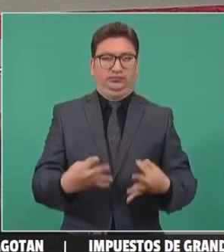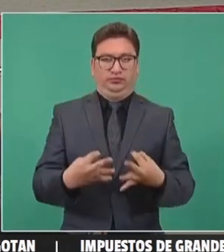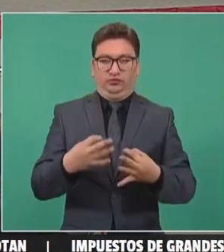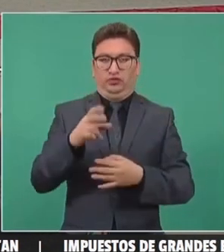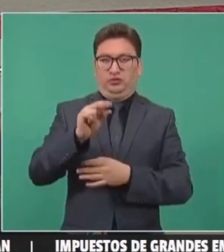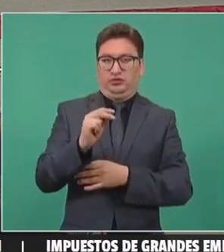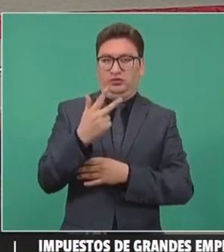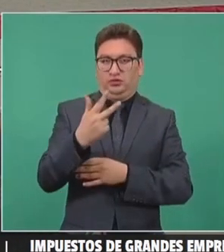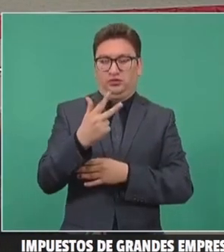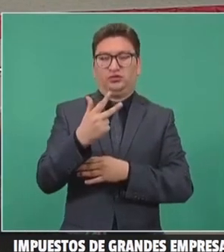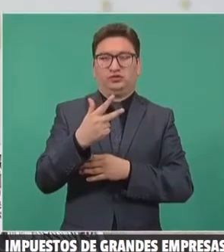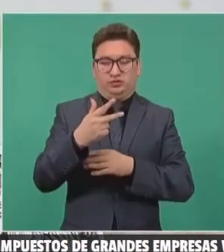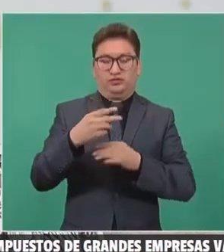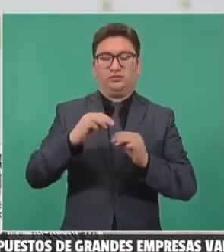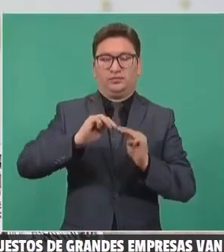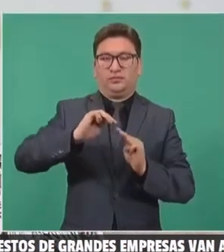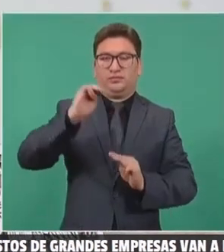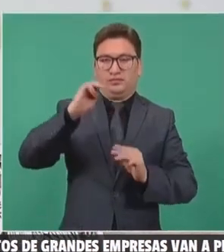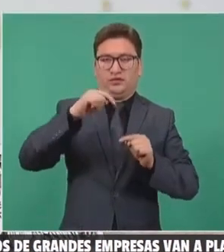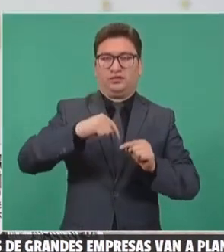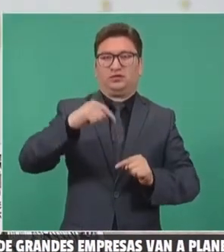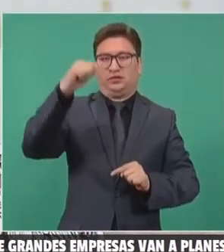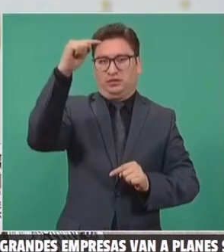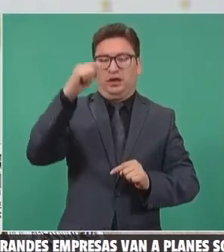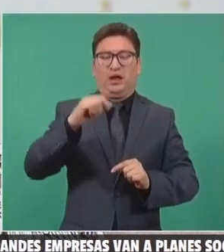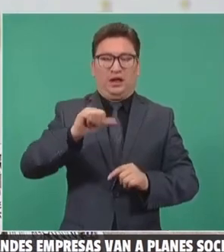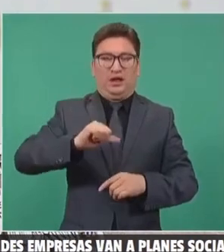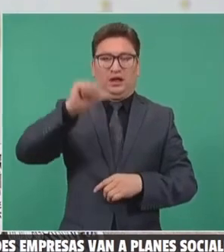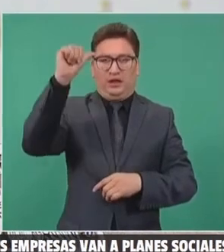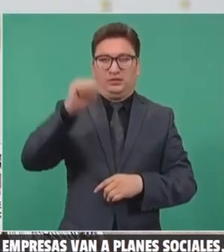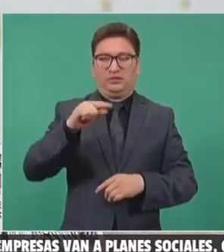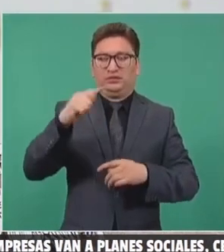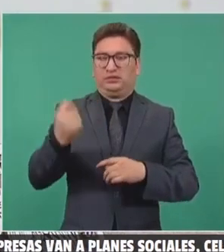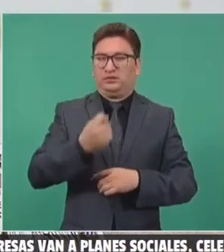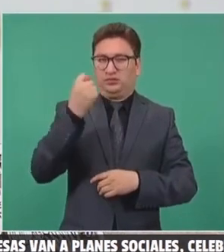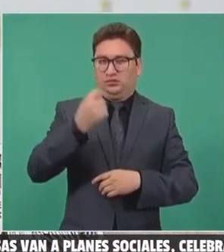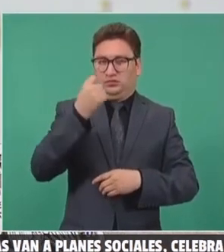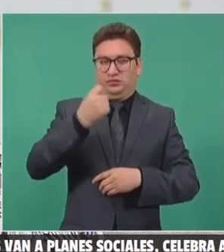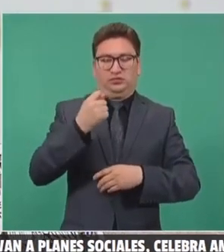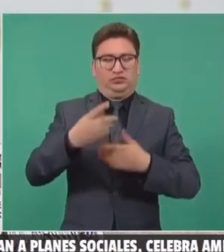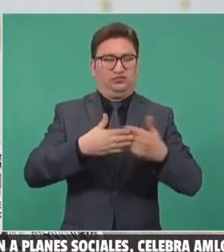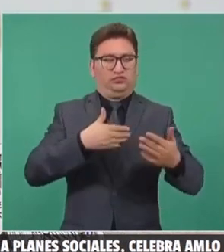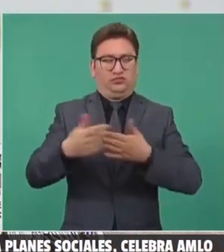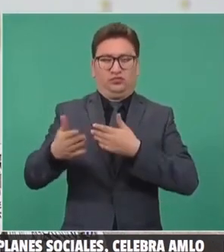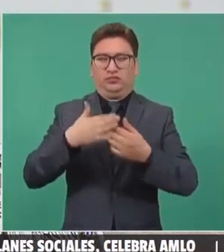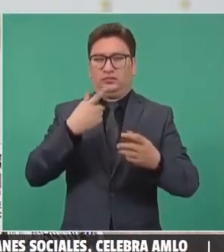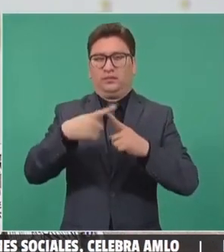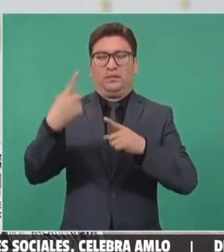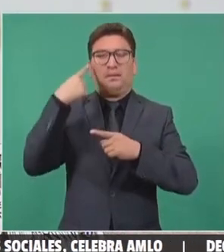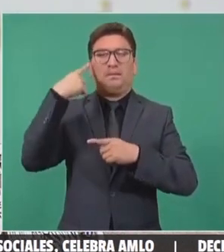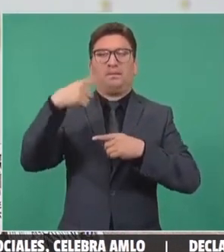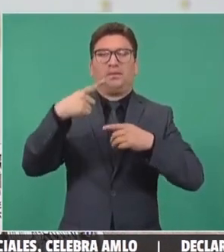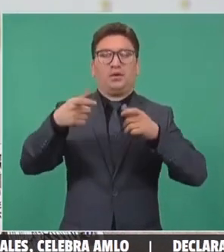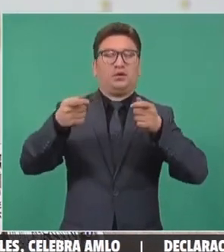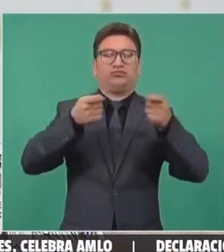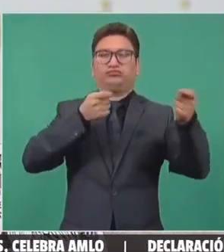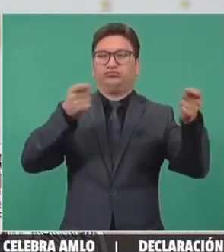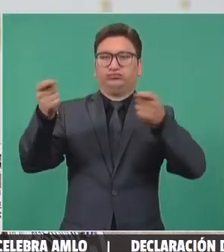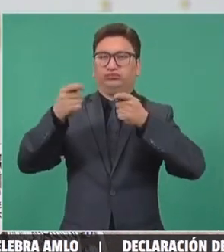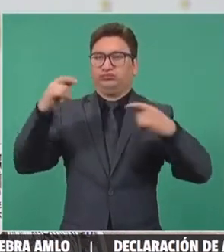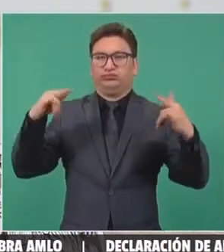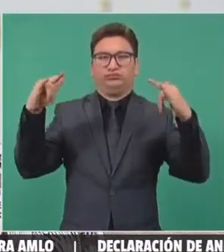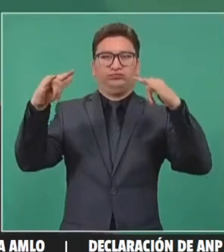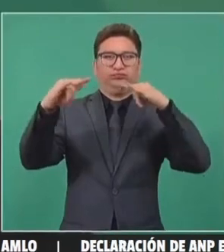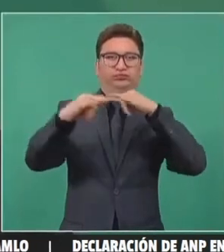88 metros de altura y está equipada con tecnología de vanguardia para agilizar el tráfico aéreo de manera segura.